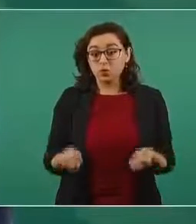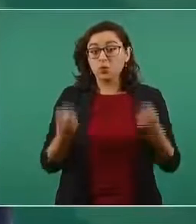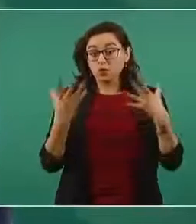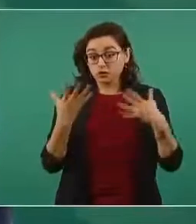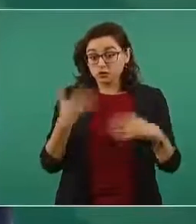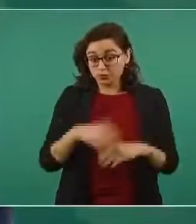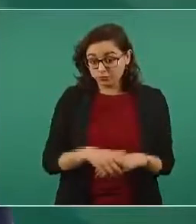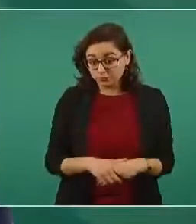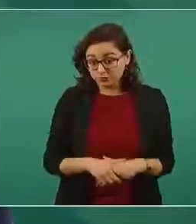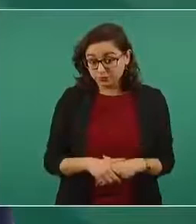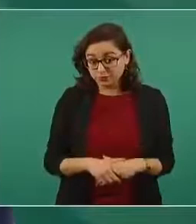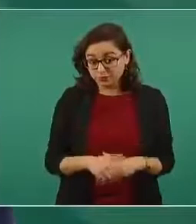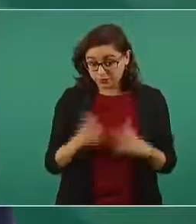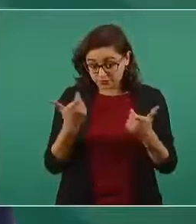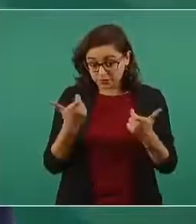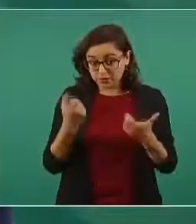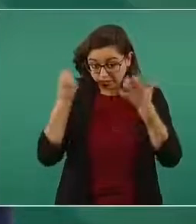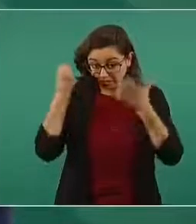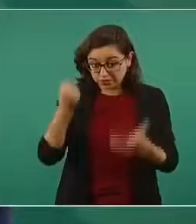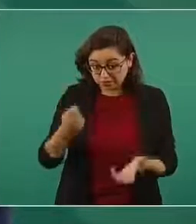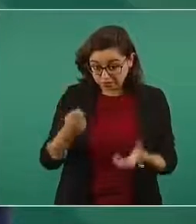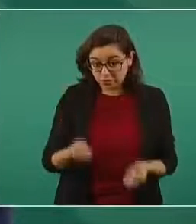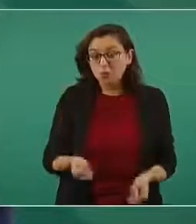la inversión